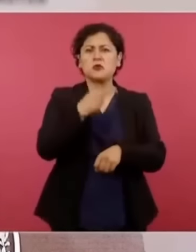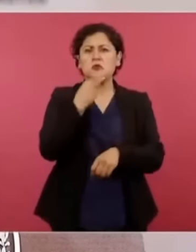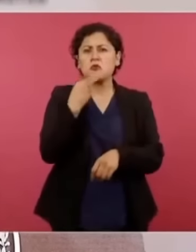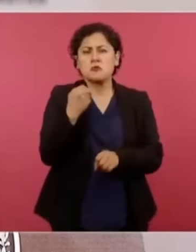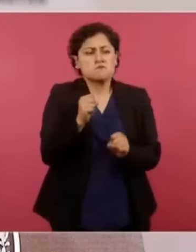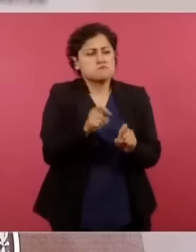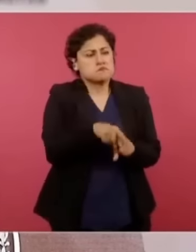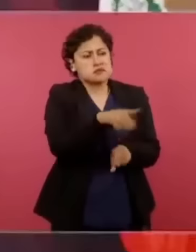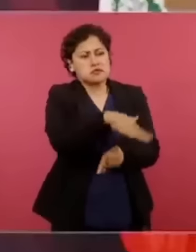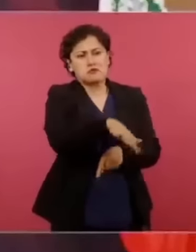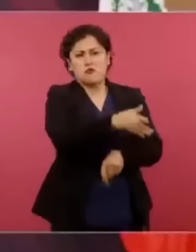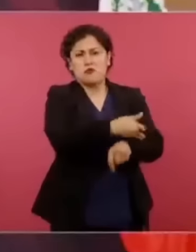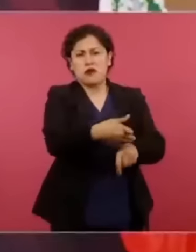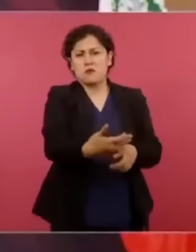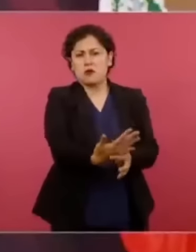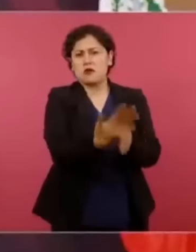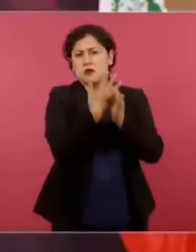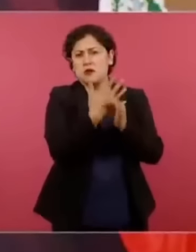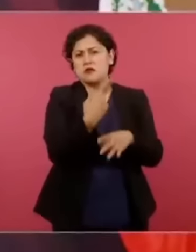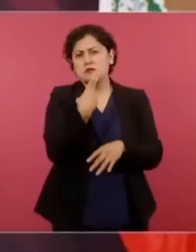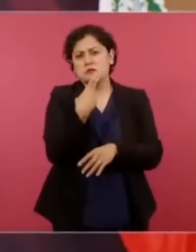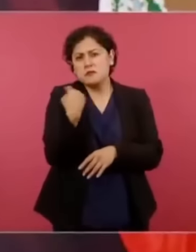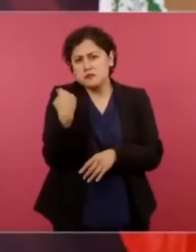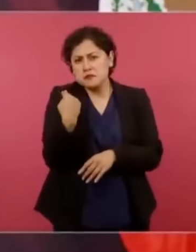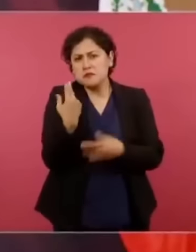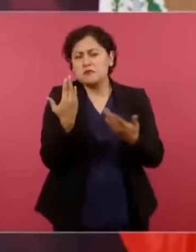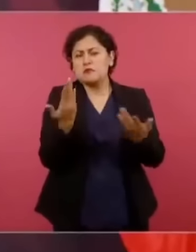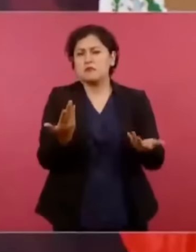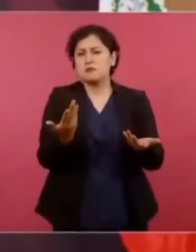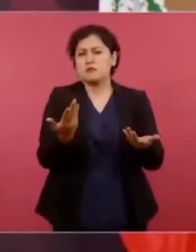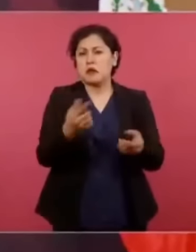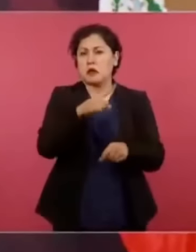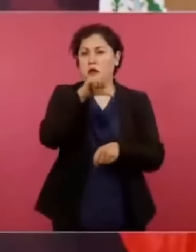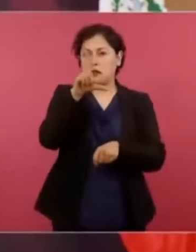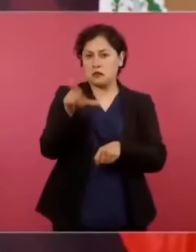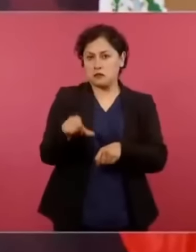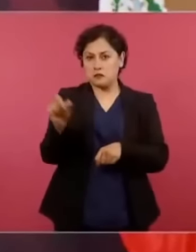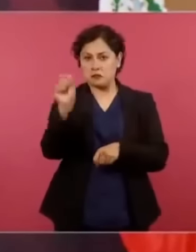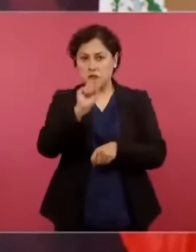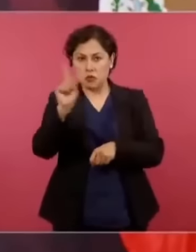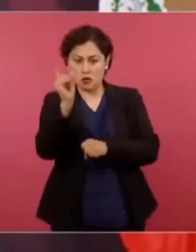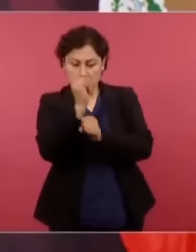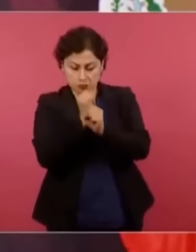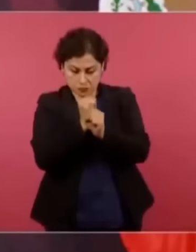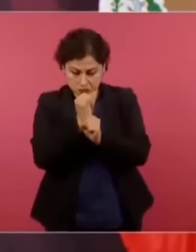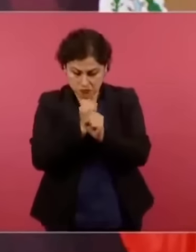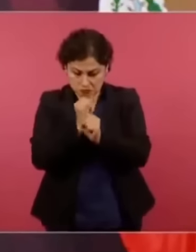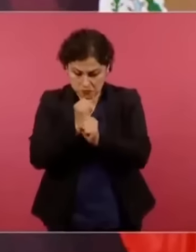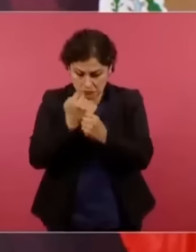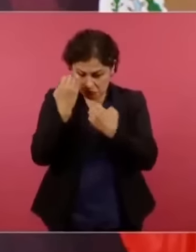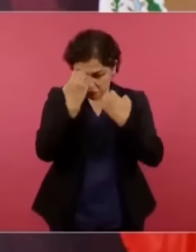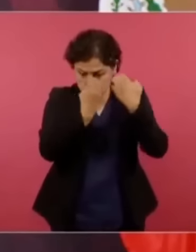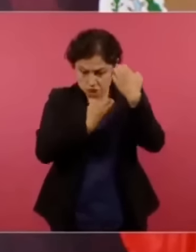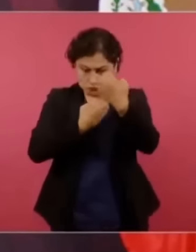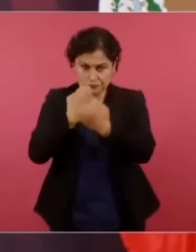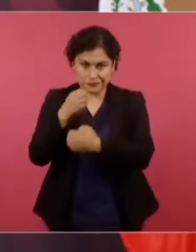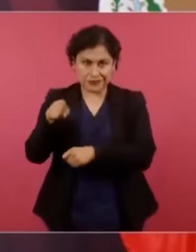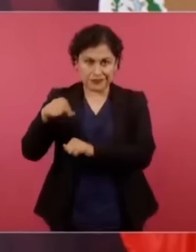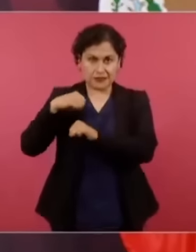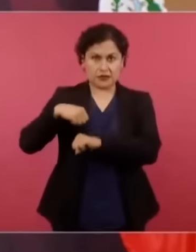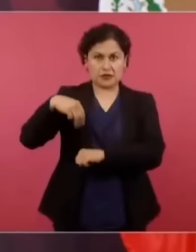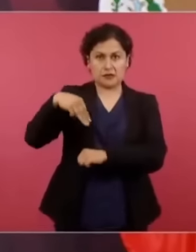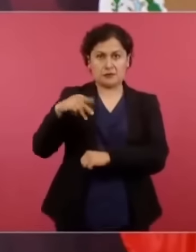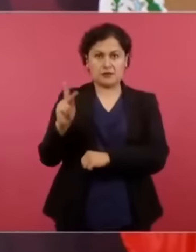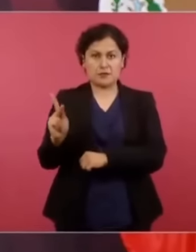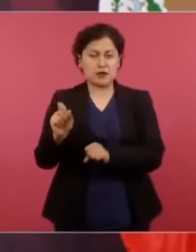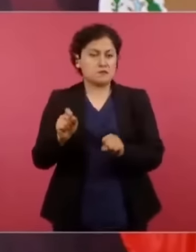y en el peritaje del Ministerio Público sale